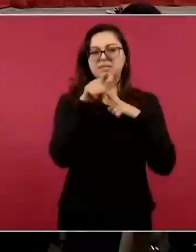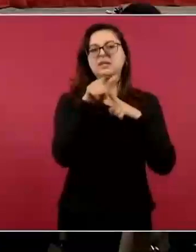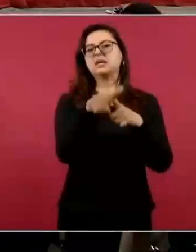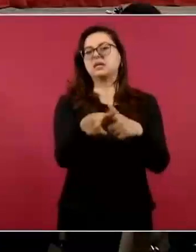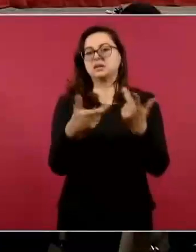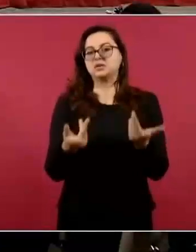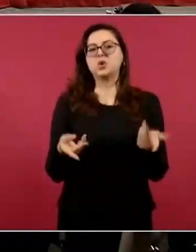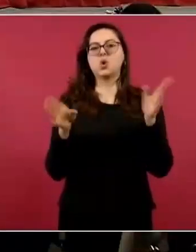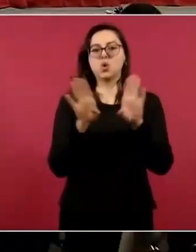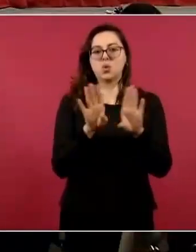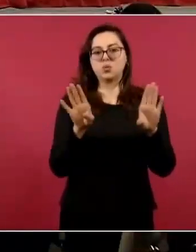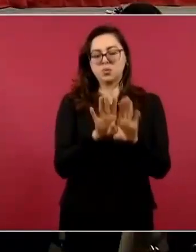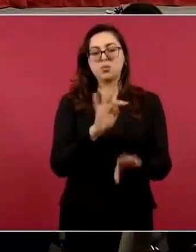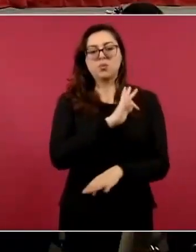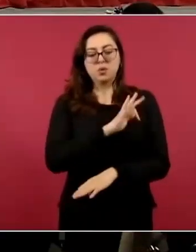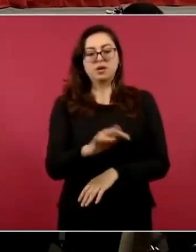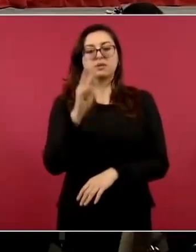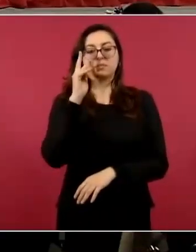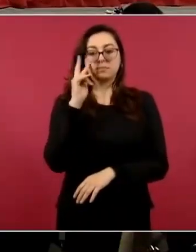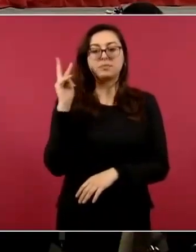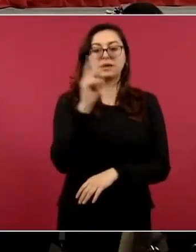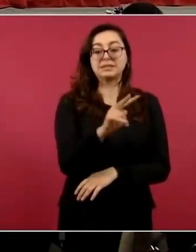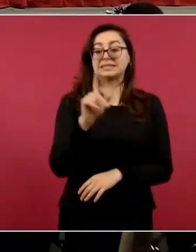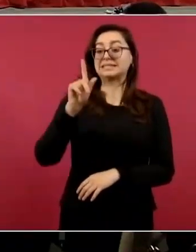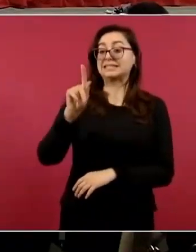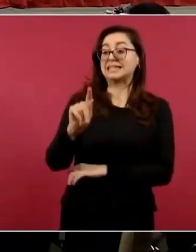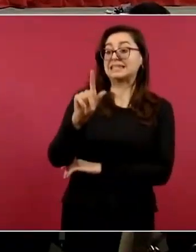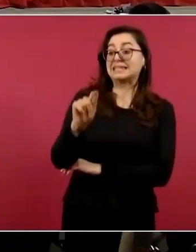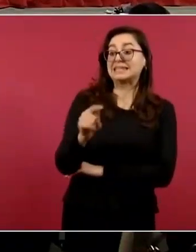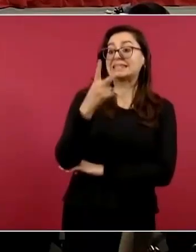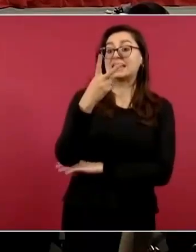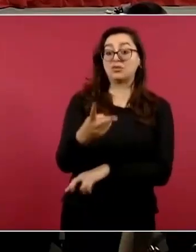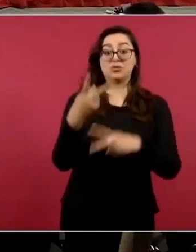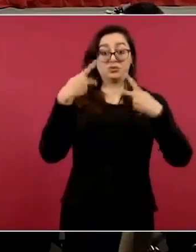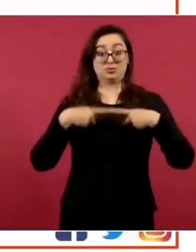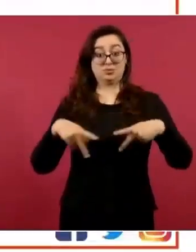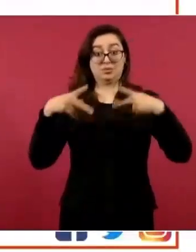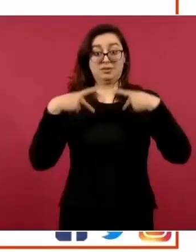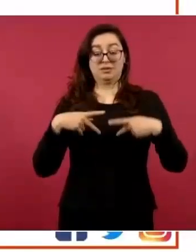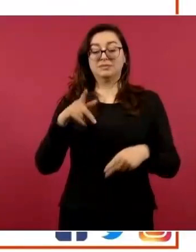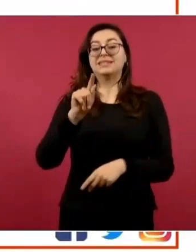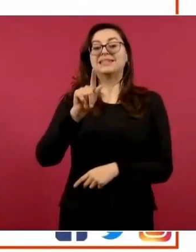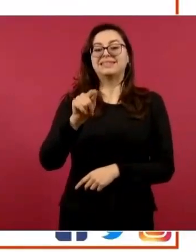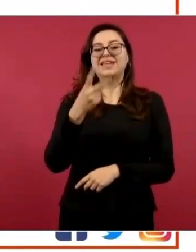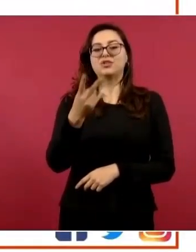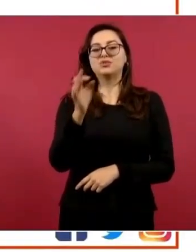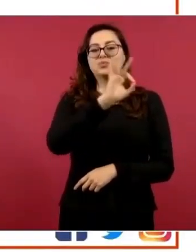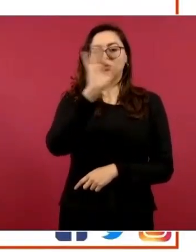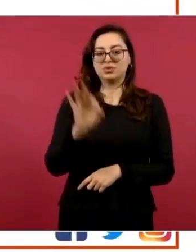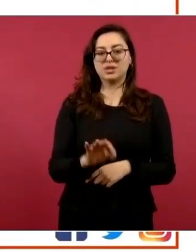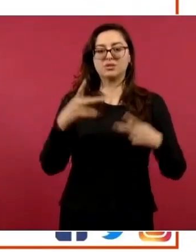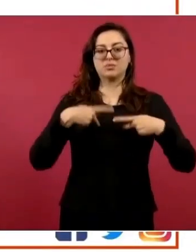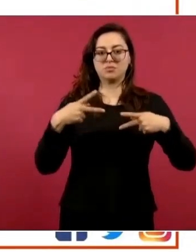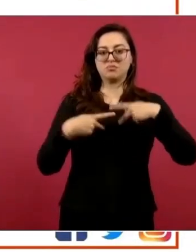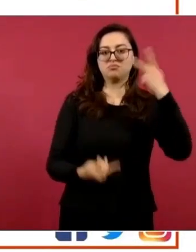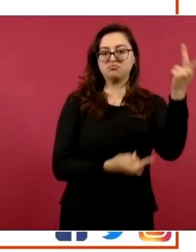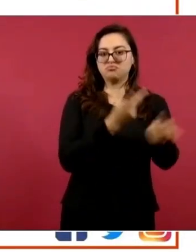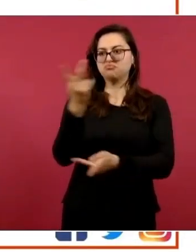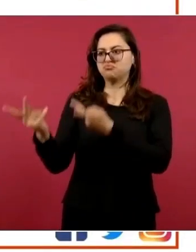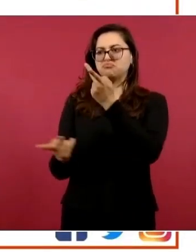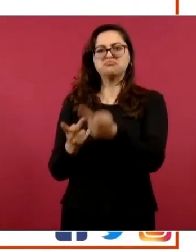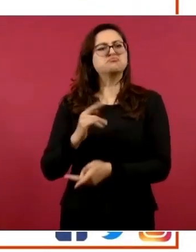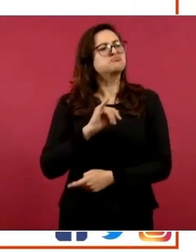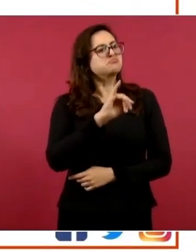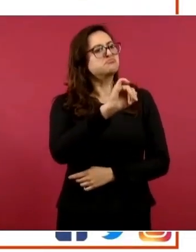pantalla vamos a ver que el 72 por ciento de los encuestados afirmaron haber escuchado alguna vez la conferencia